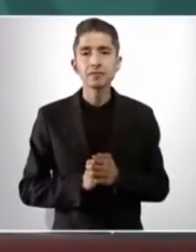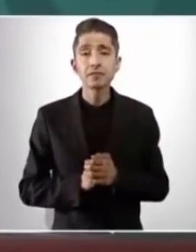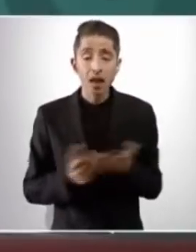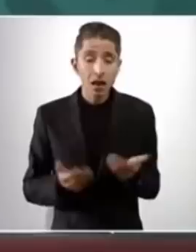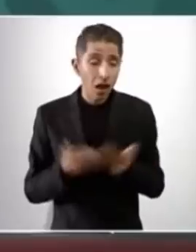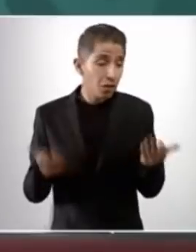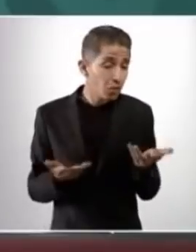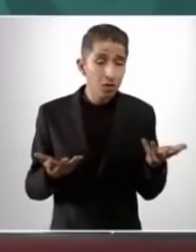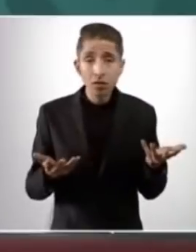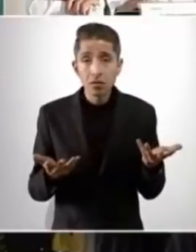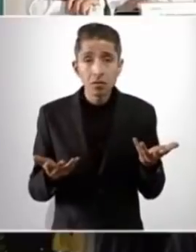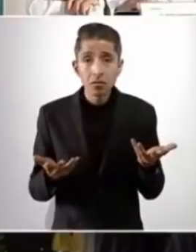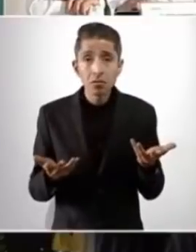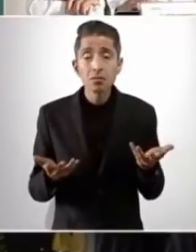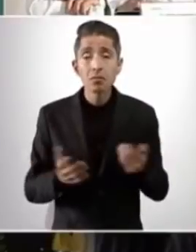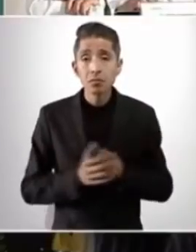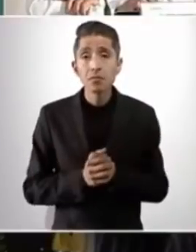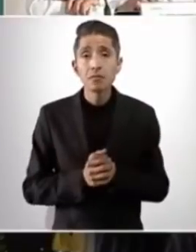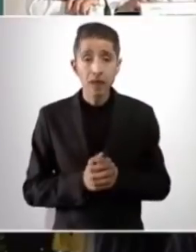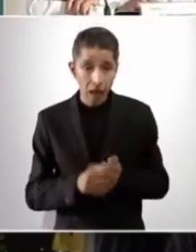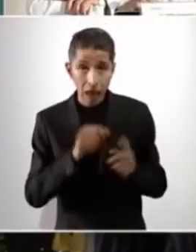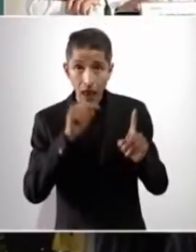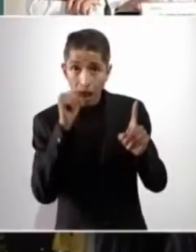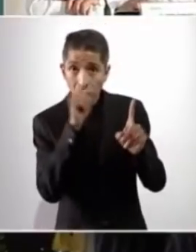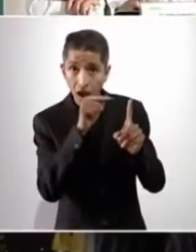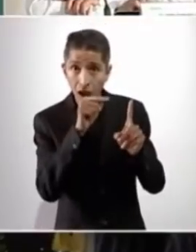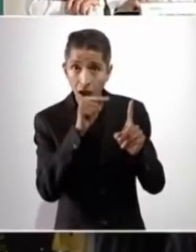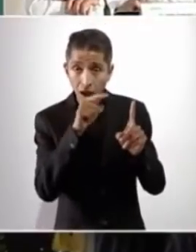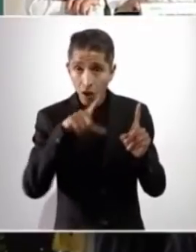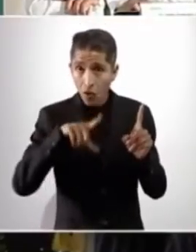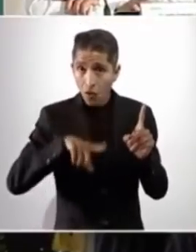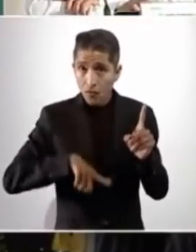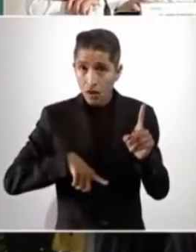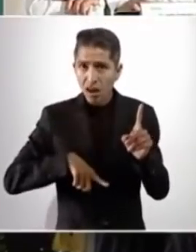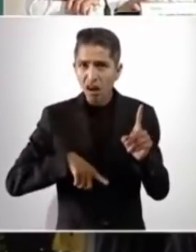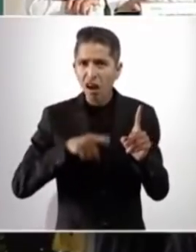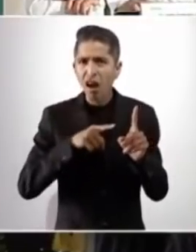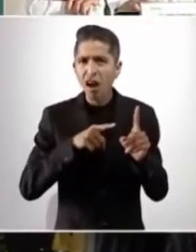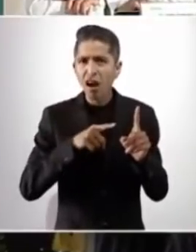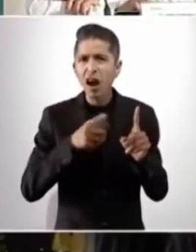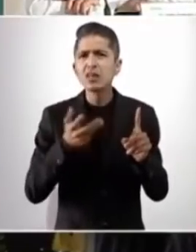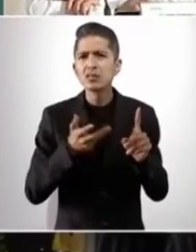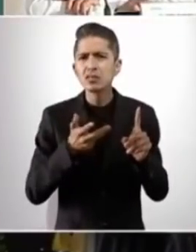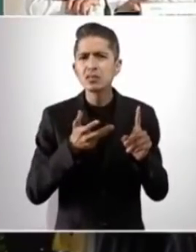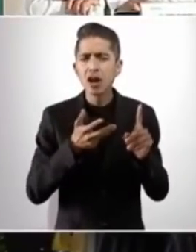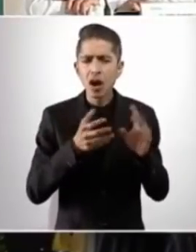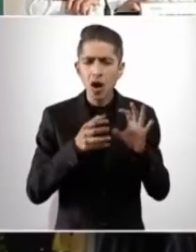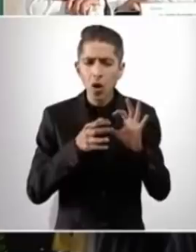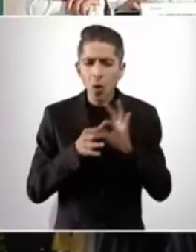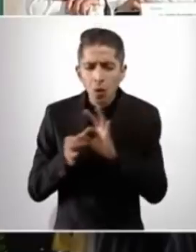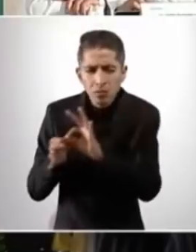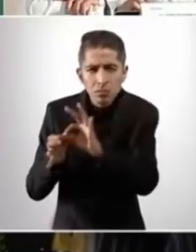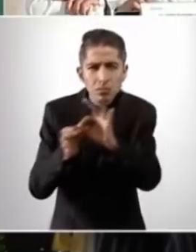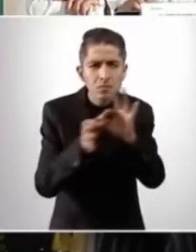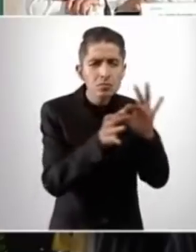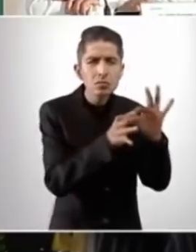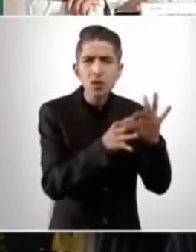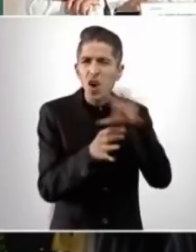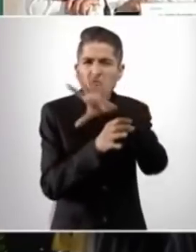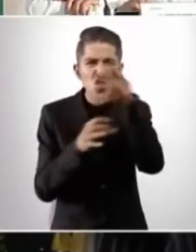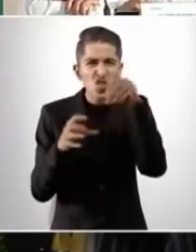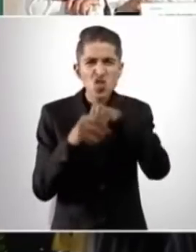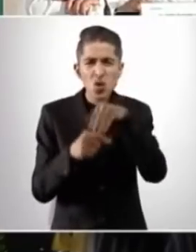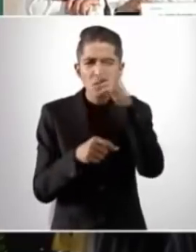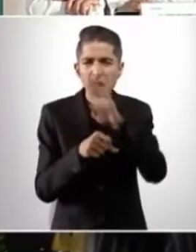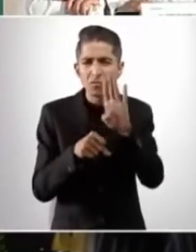vamos a que él armonice todas las acciones para el bienestar